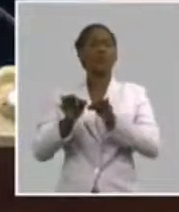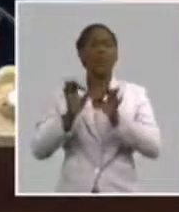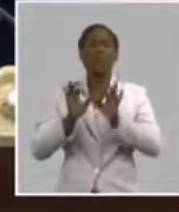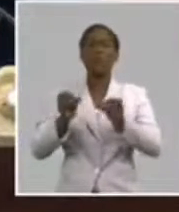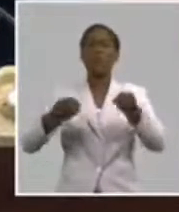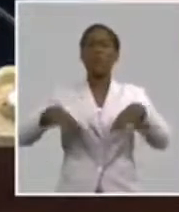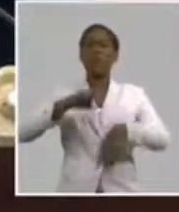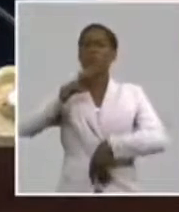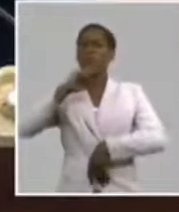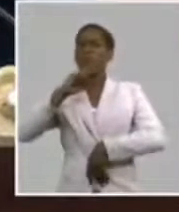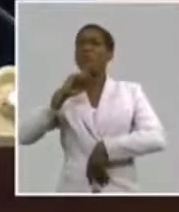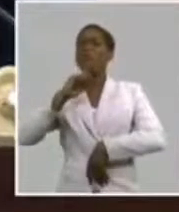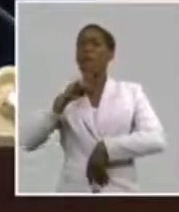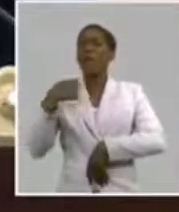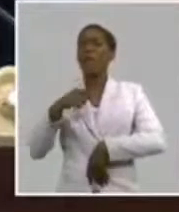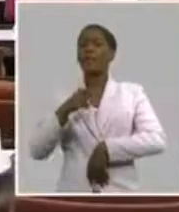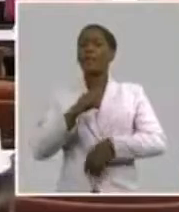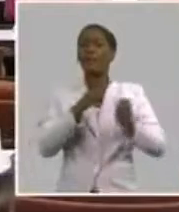prolongado.